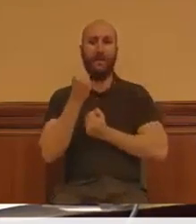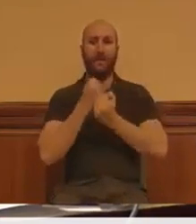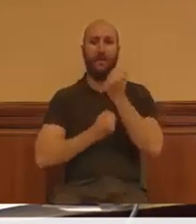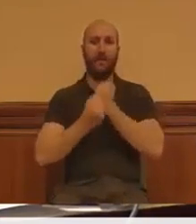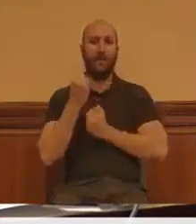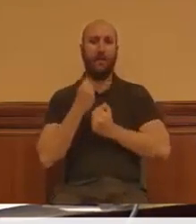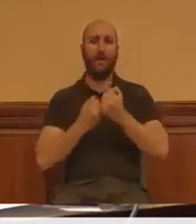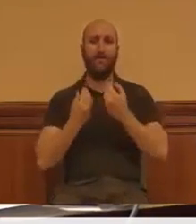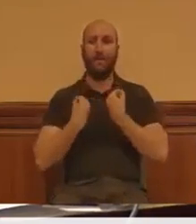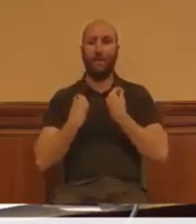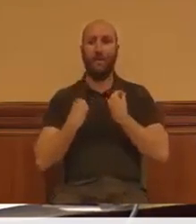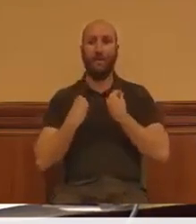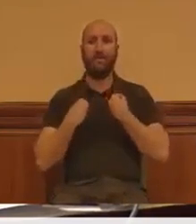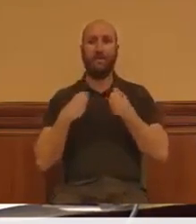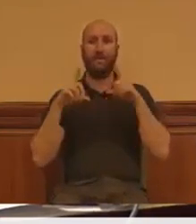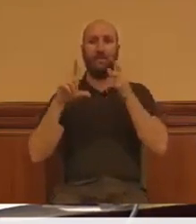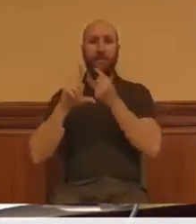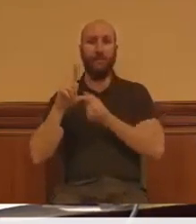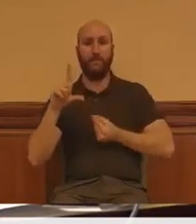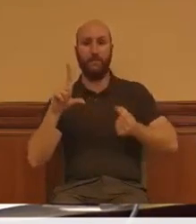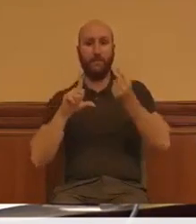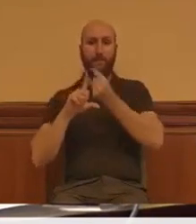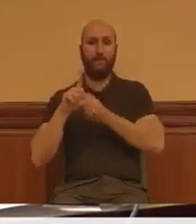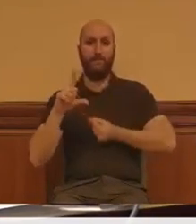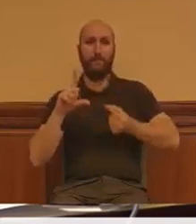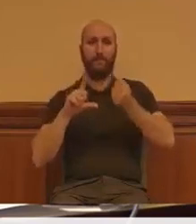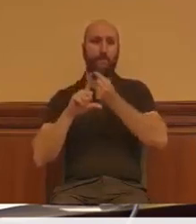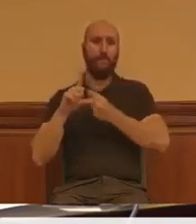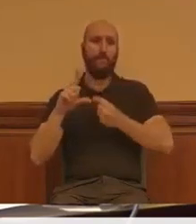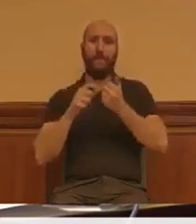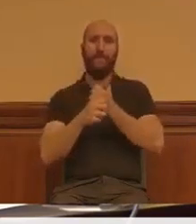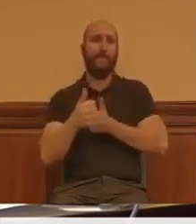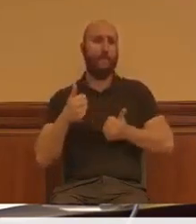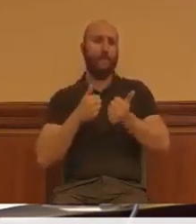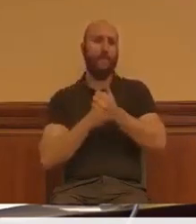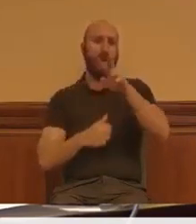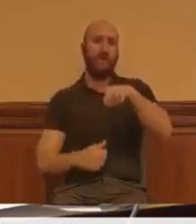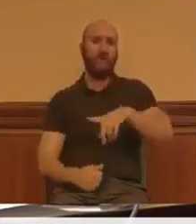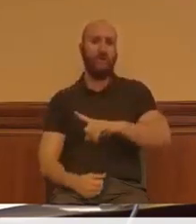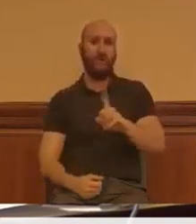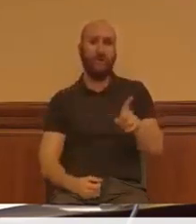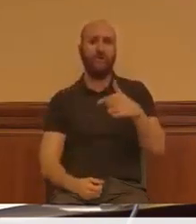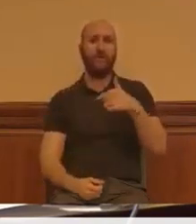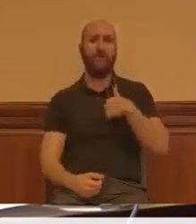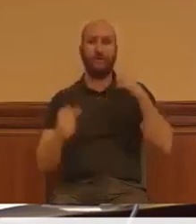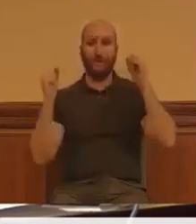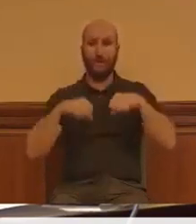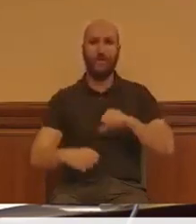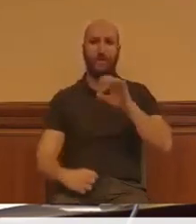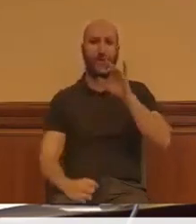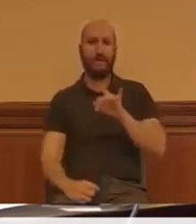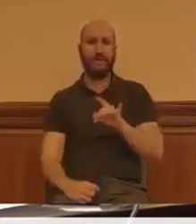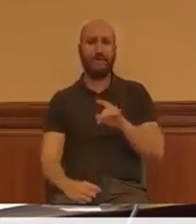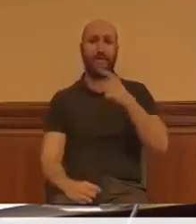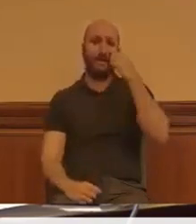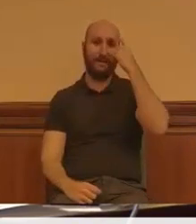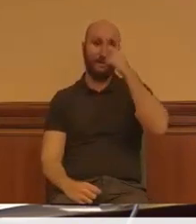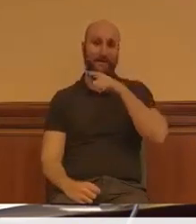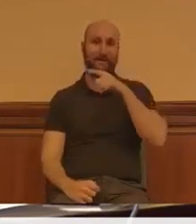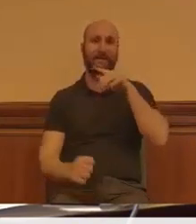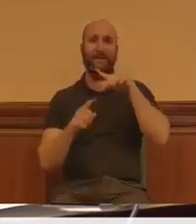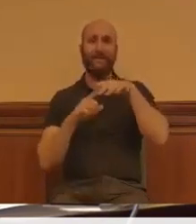que pintar murales en la ciudad no es una prioridad. Yo estoy de acuerdo, reconozco que en ese aspecto estoy de acuerdo, pero